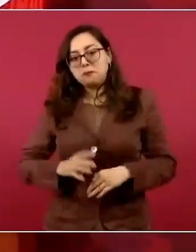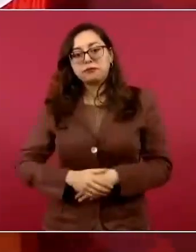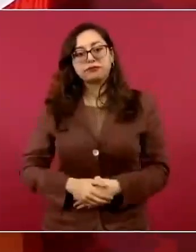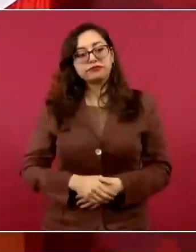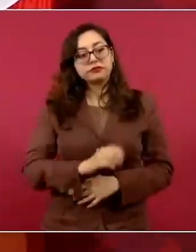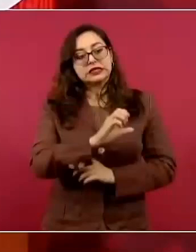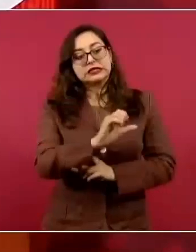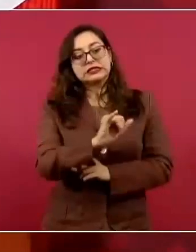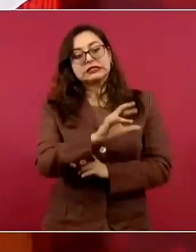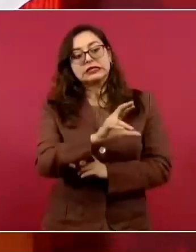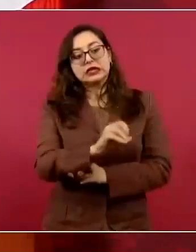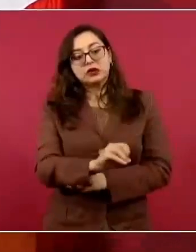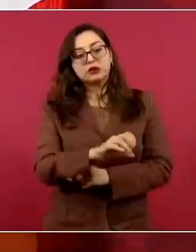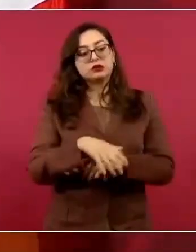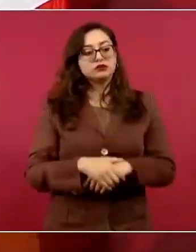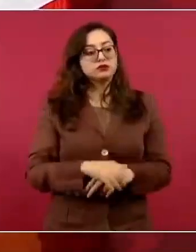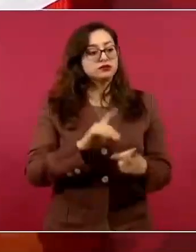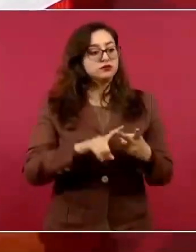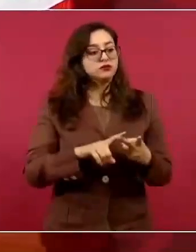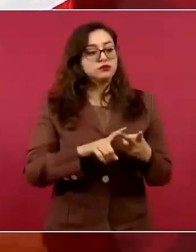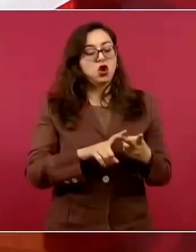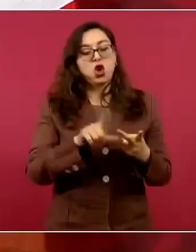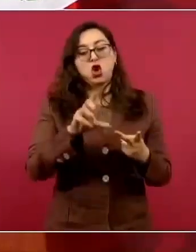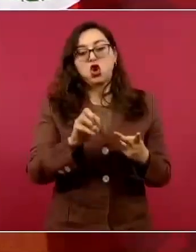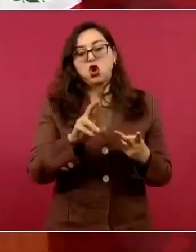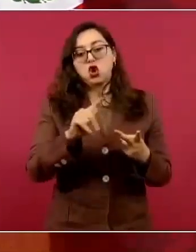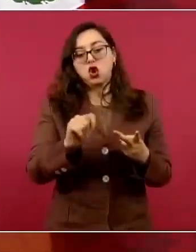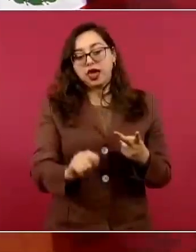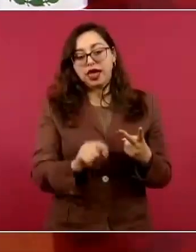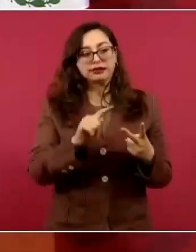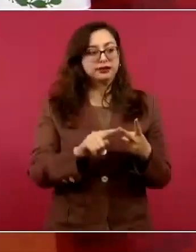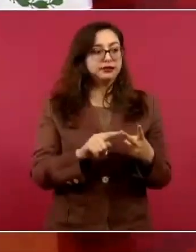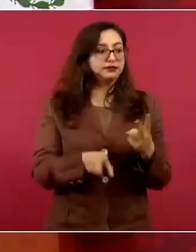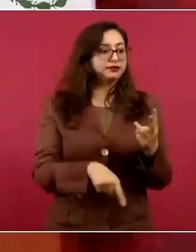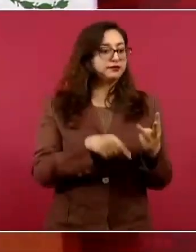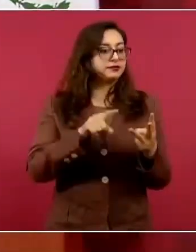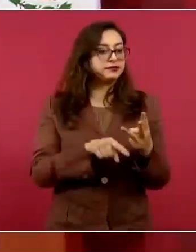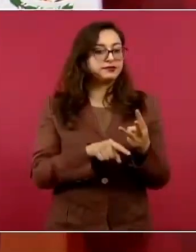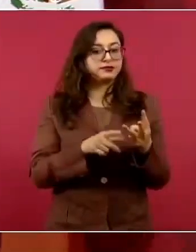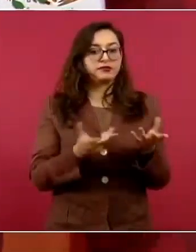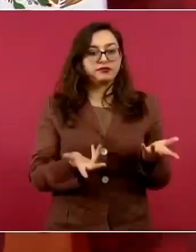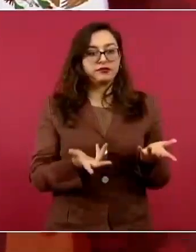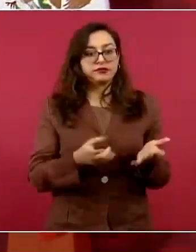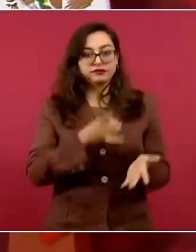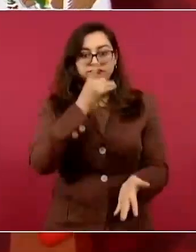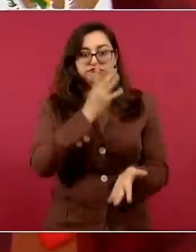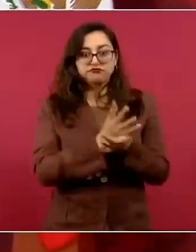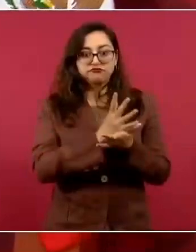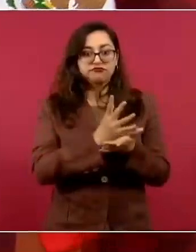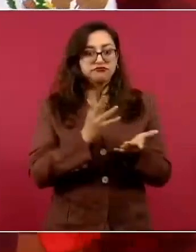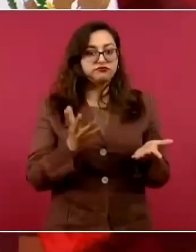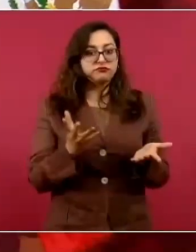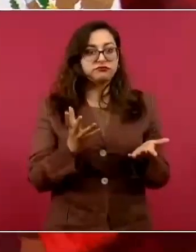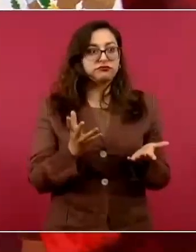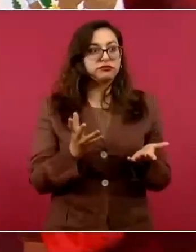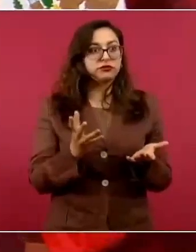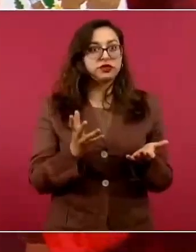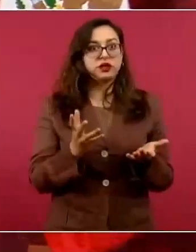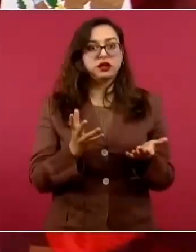o a Lore de Mola, o a